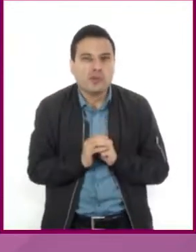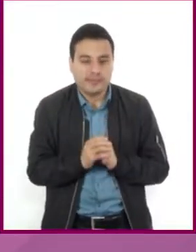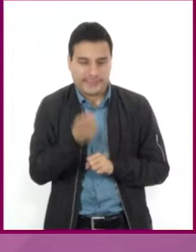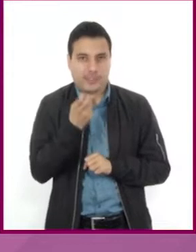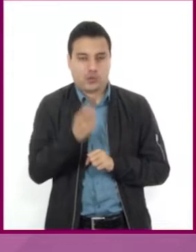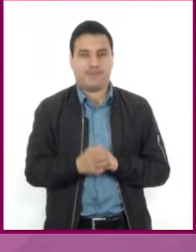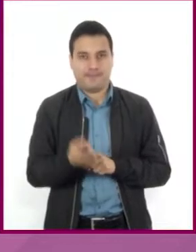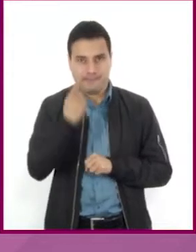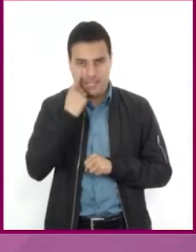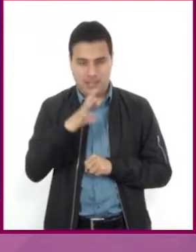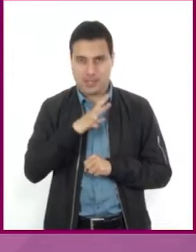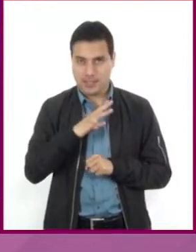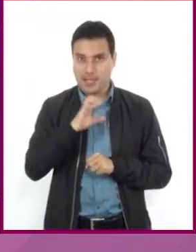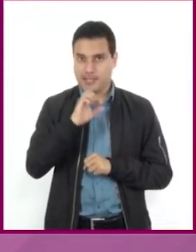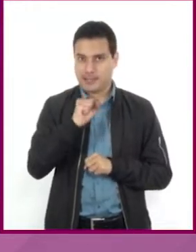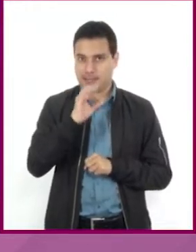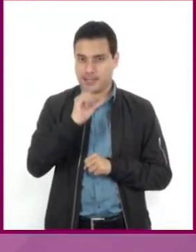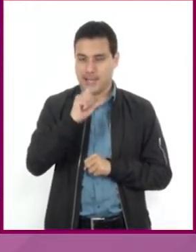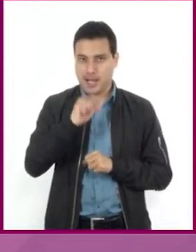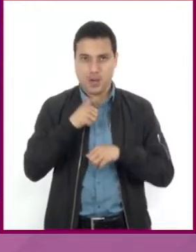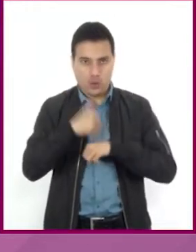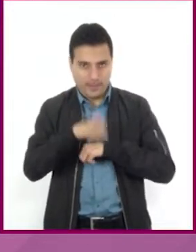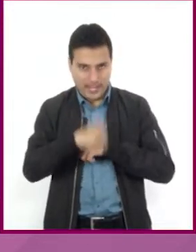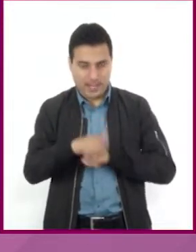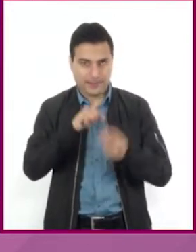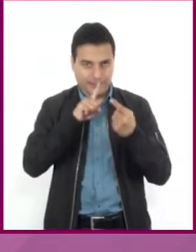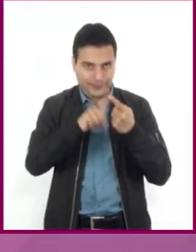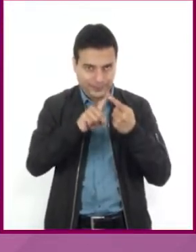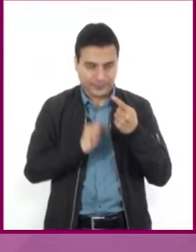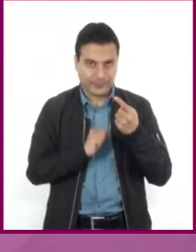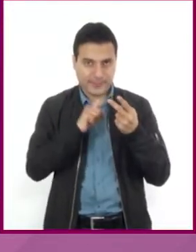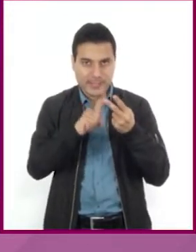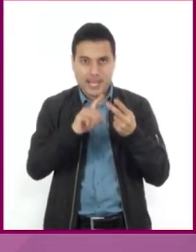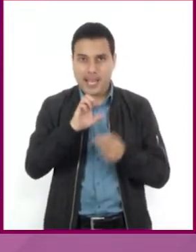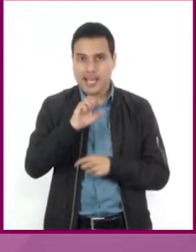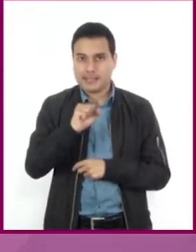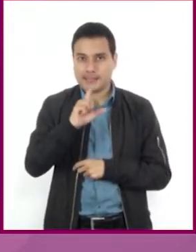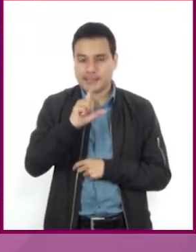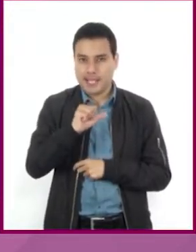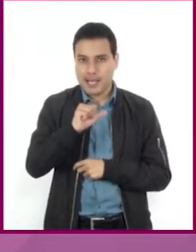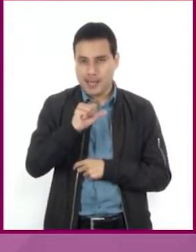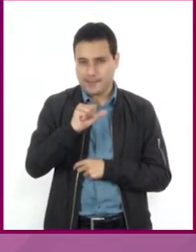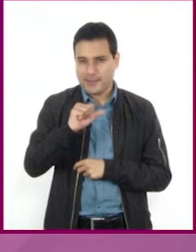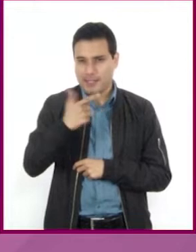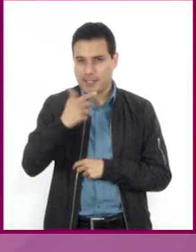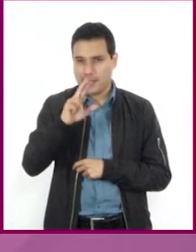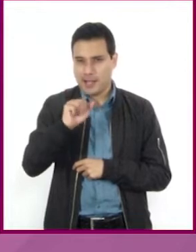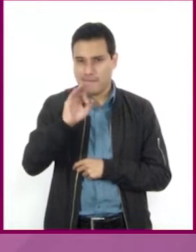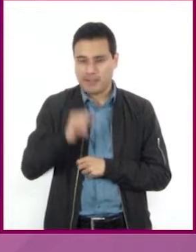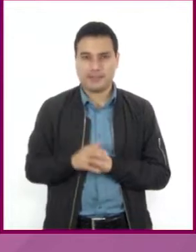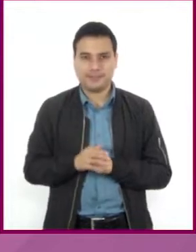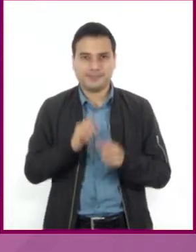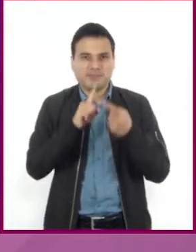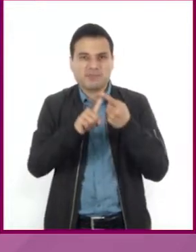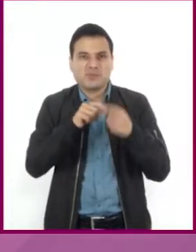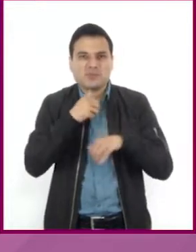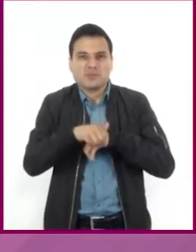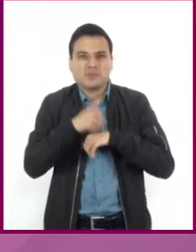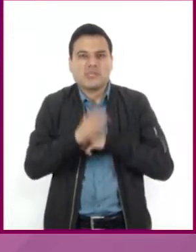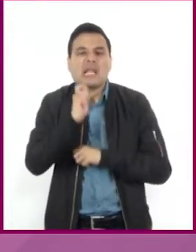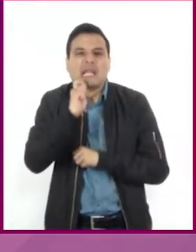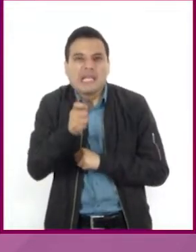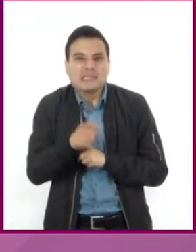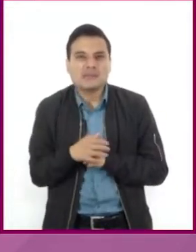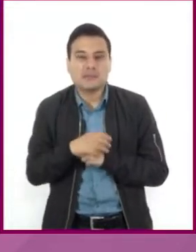La escala numérica indica cuántas veces ha sido reducido el